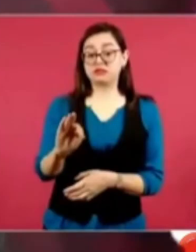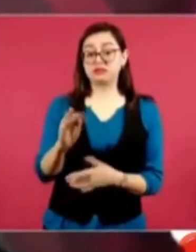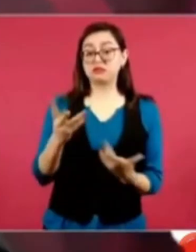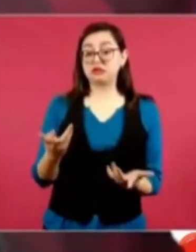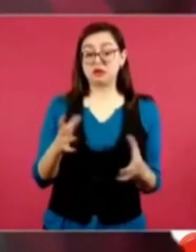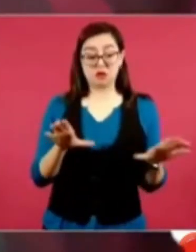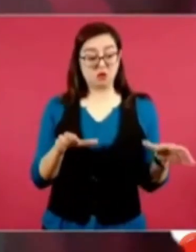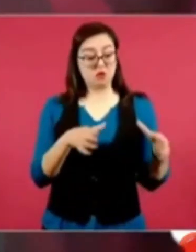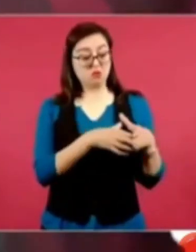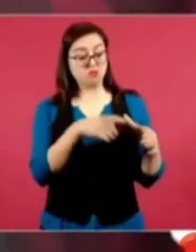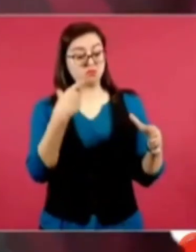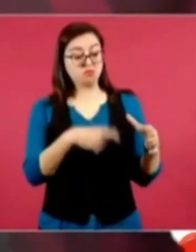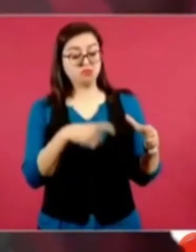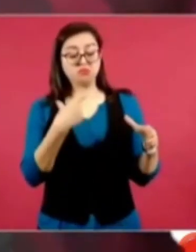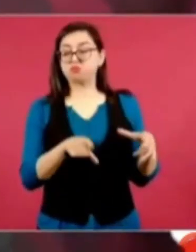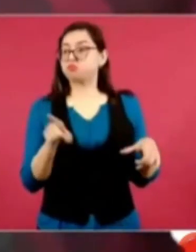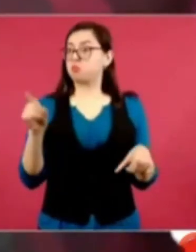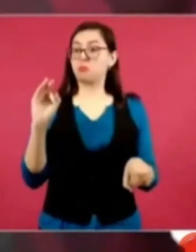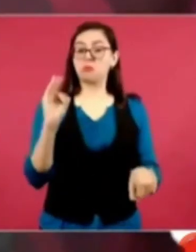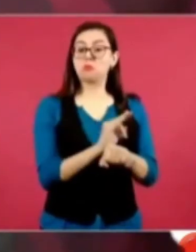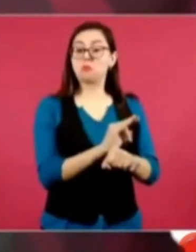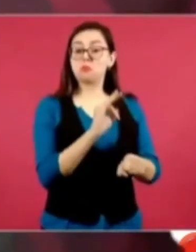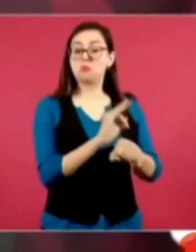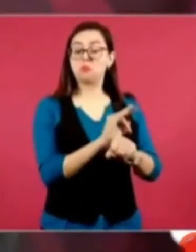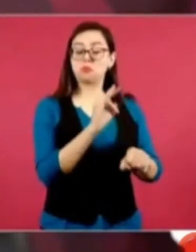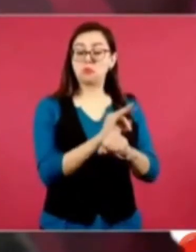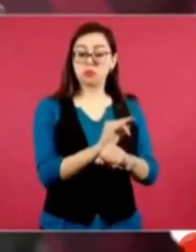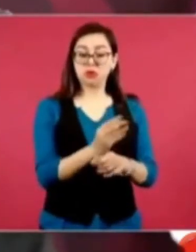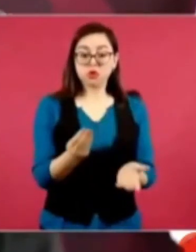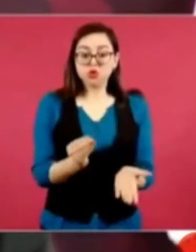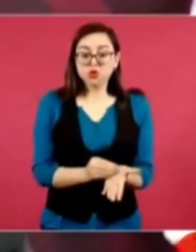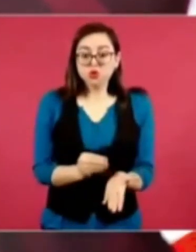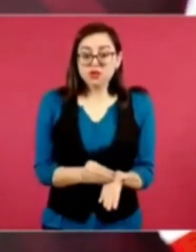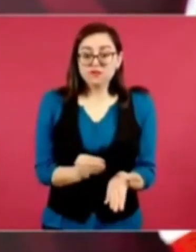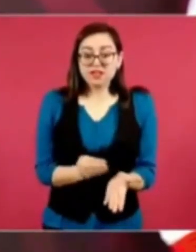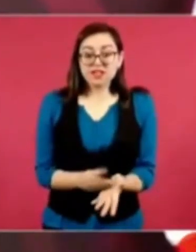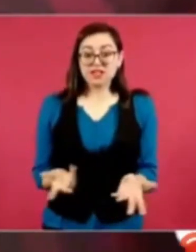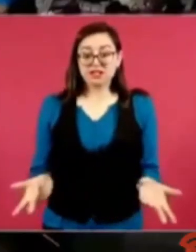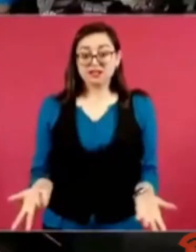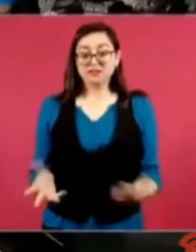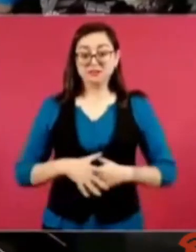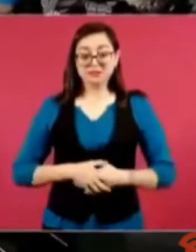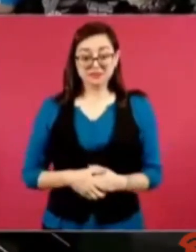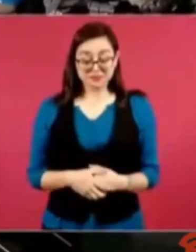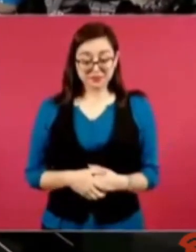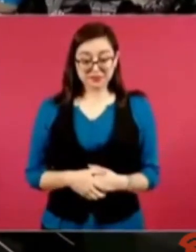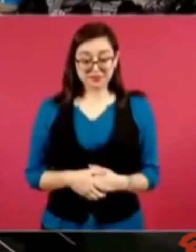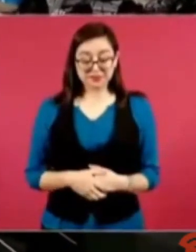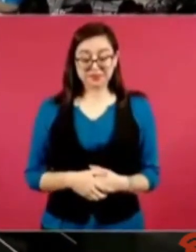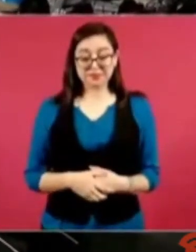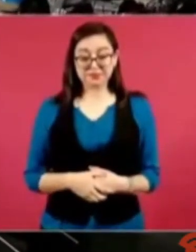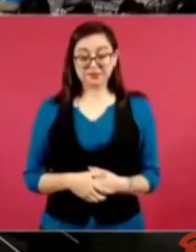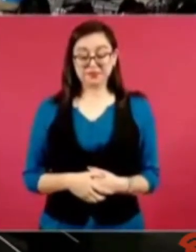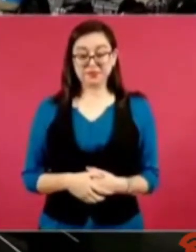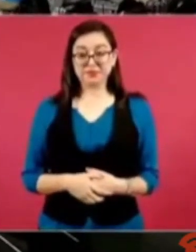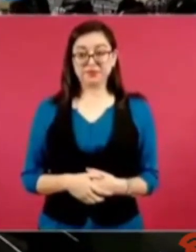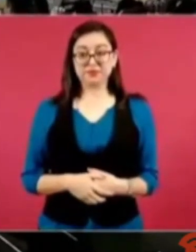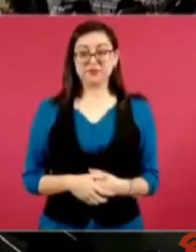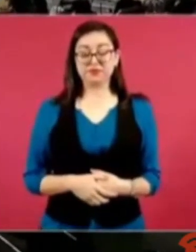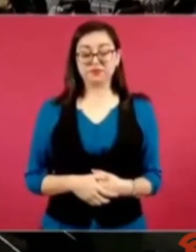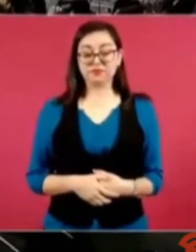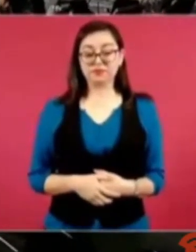oligárquicos eso que hicieron precisamente de la